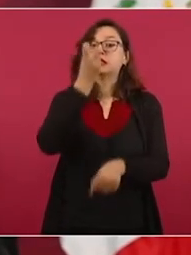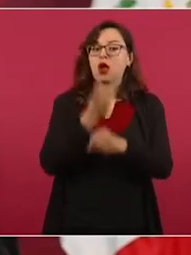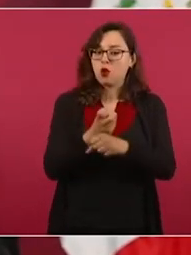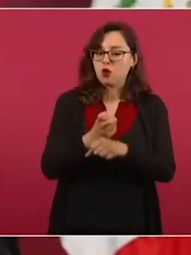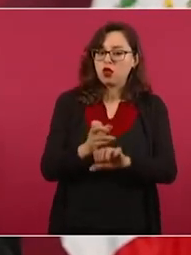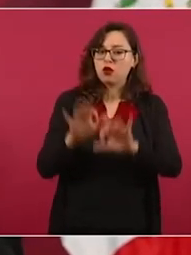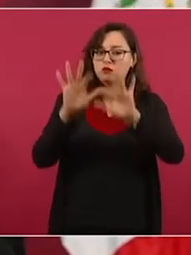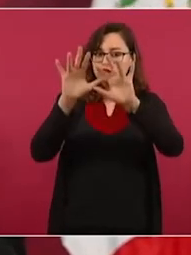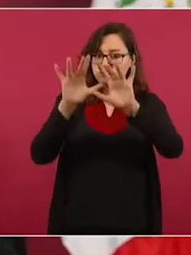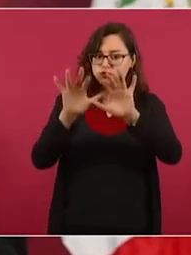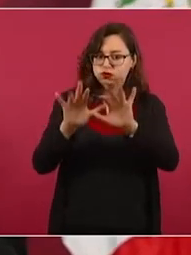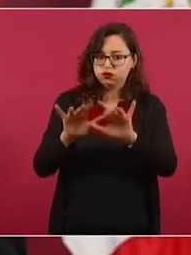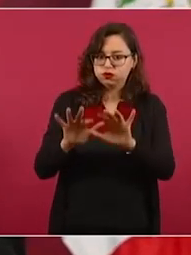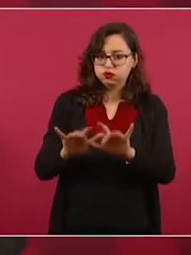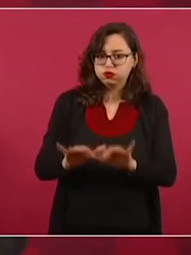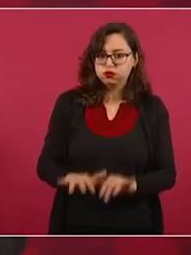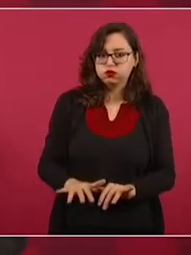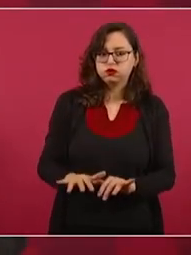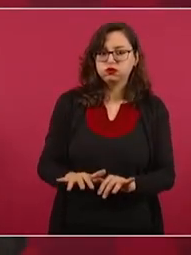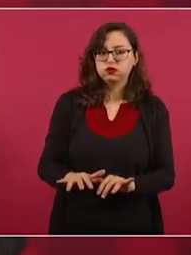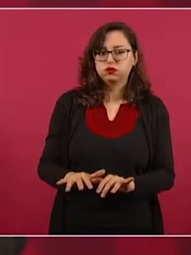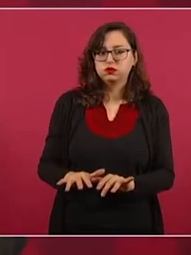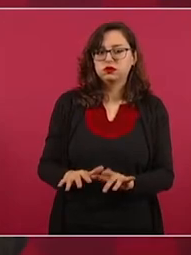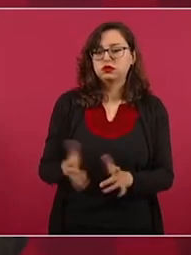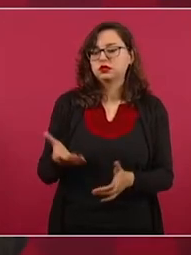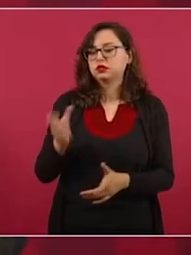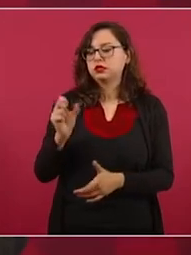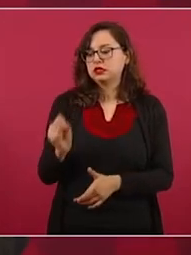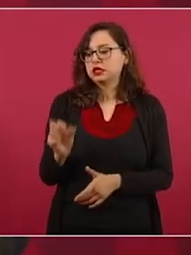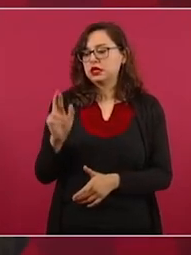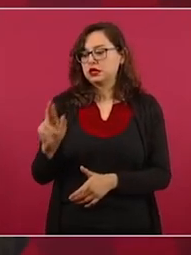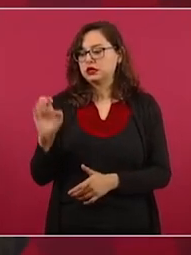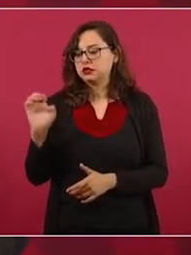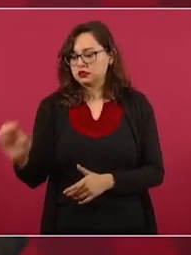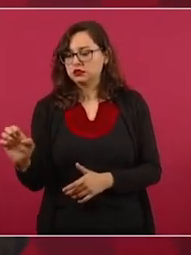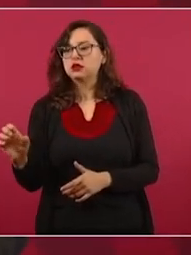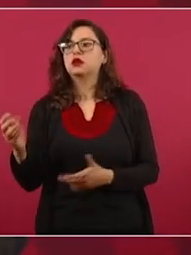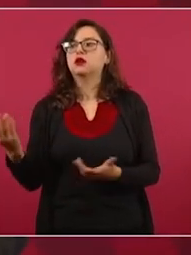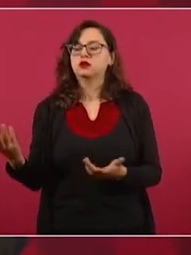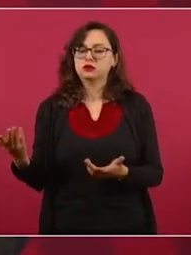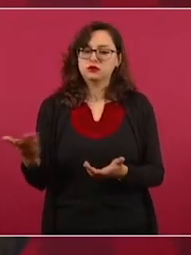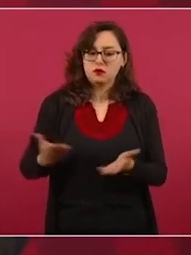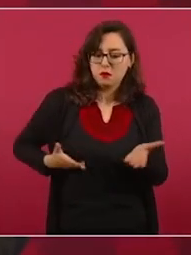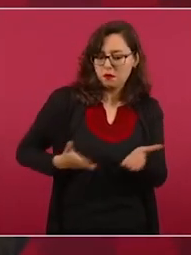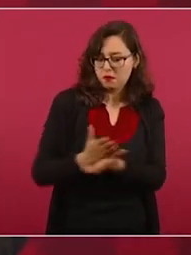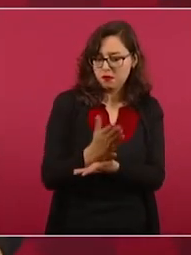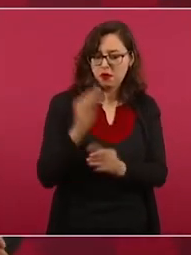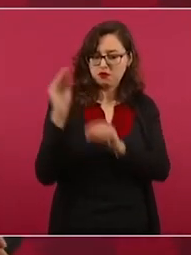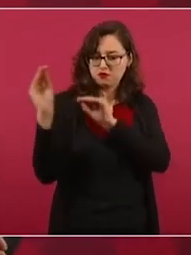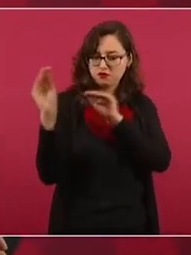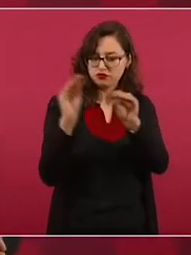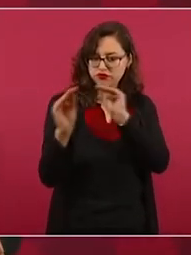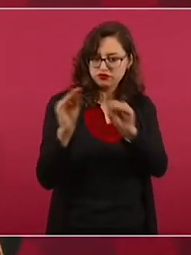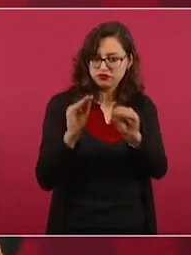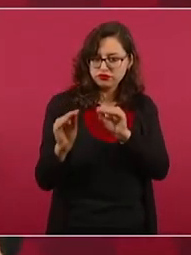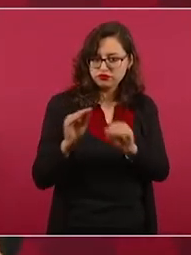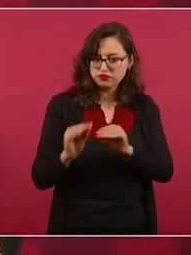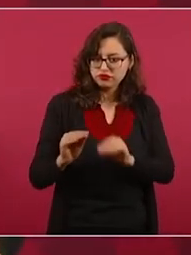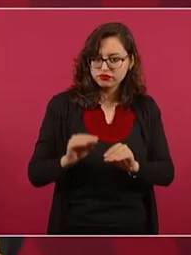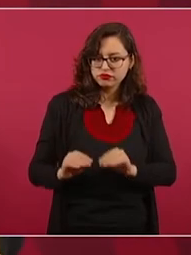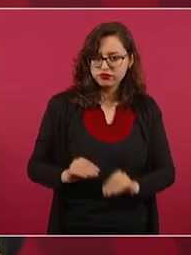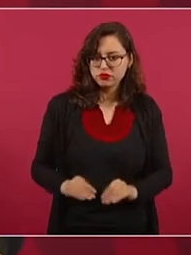Intervino la Secretaría de Relaciones Exteriores, o sea, se demostró